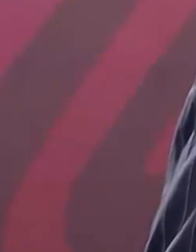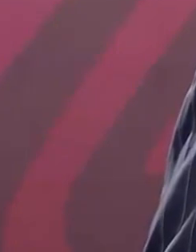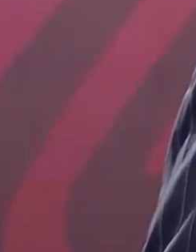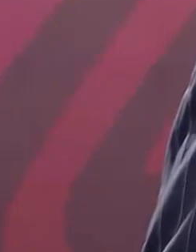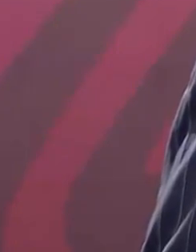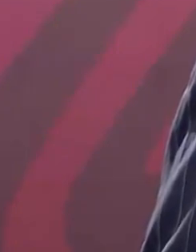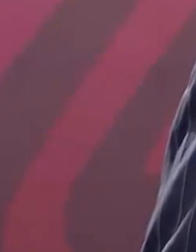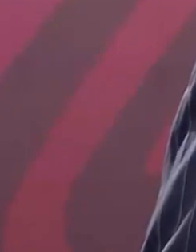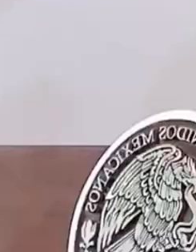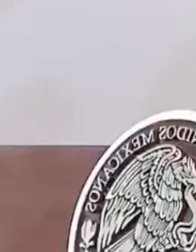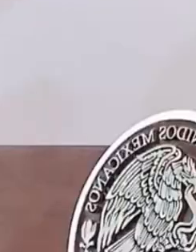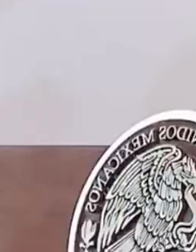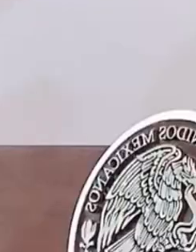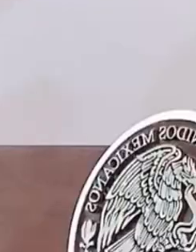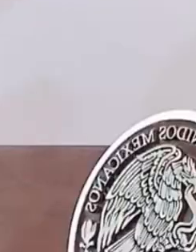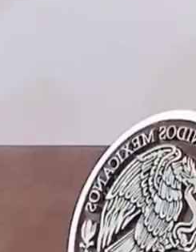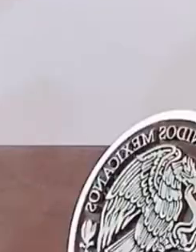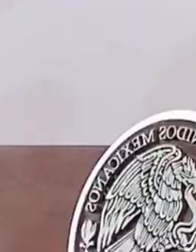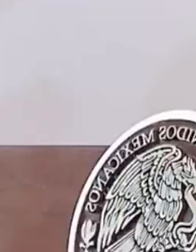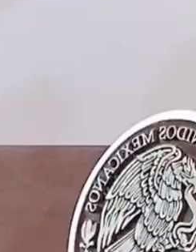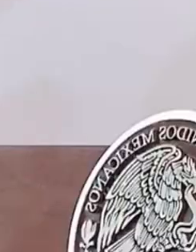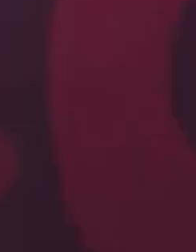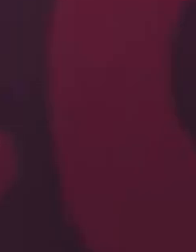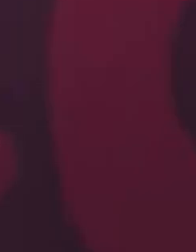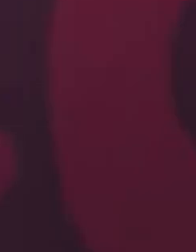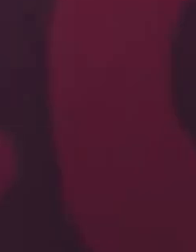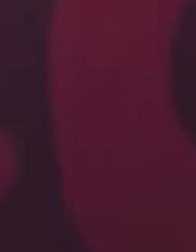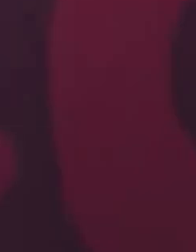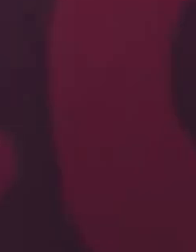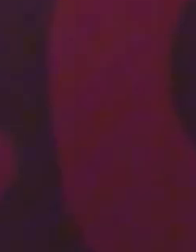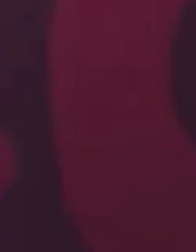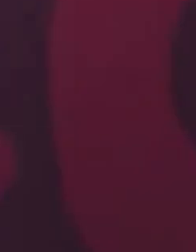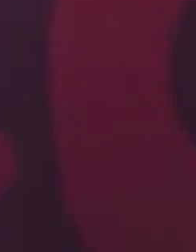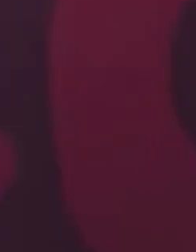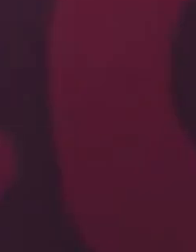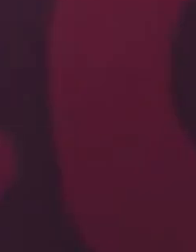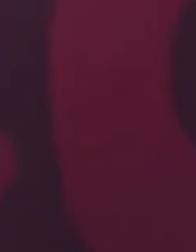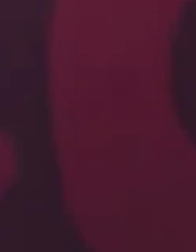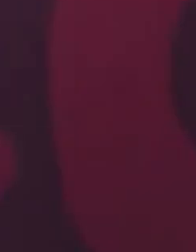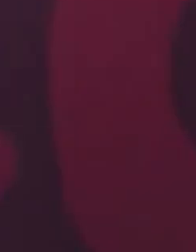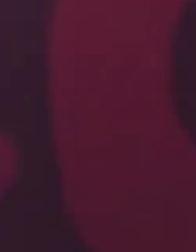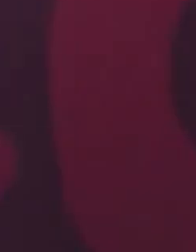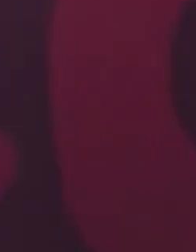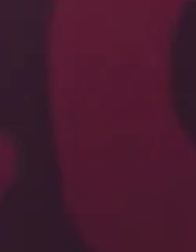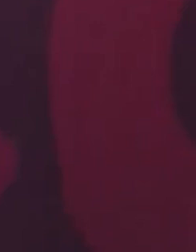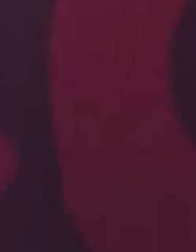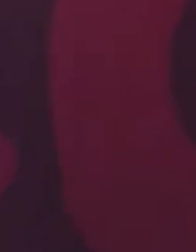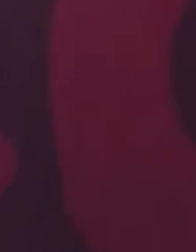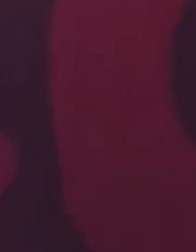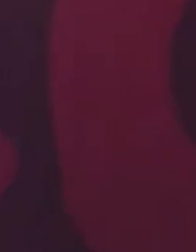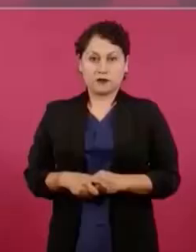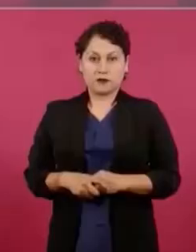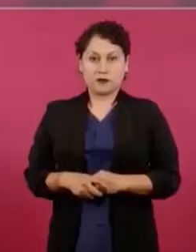honesta, de buenos sentimientos.